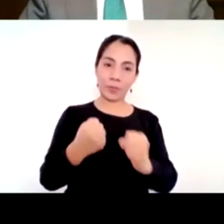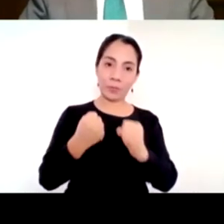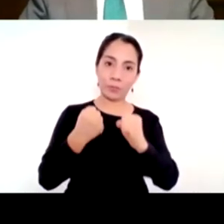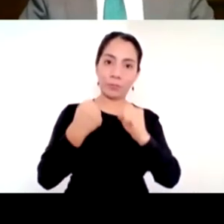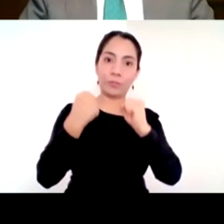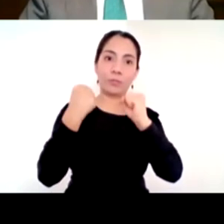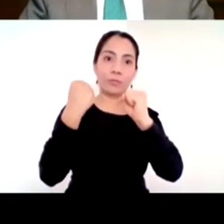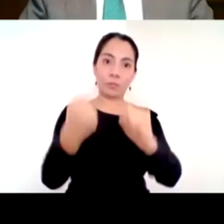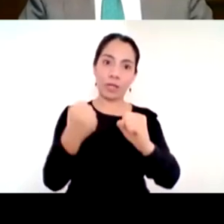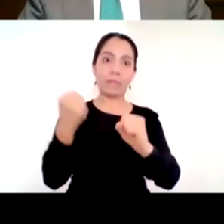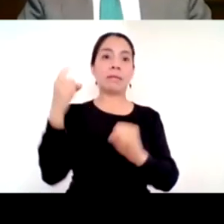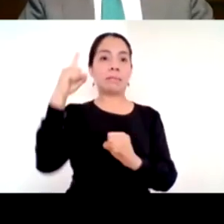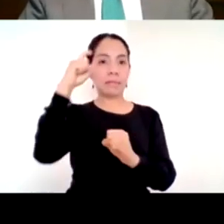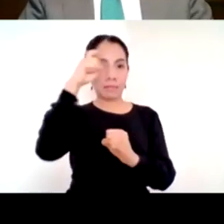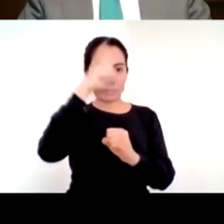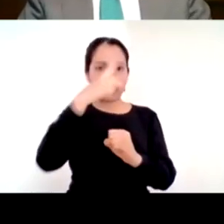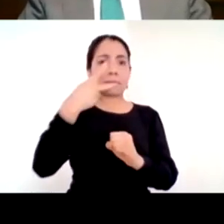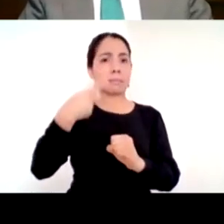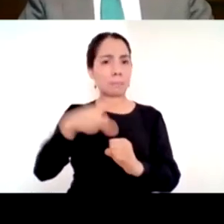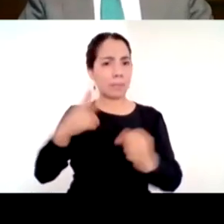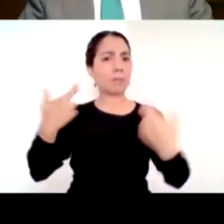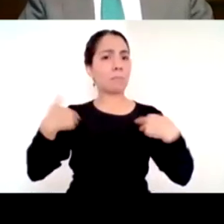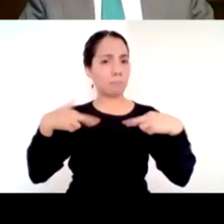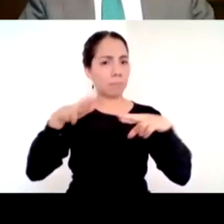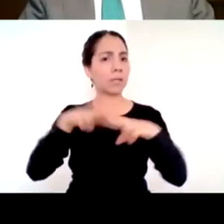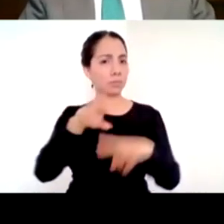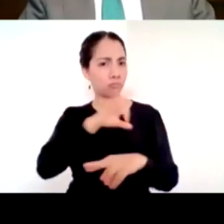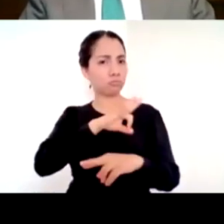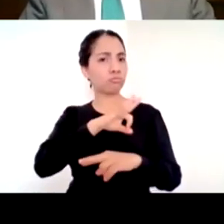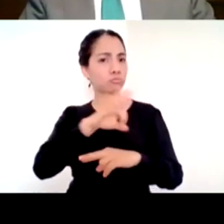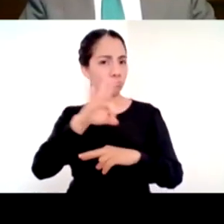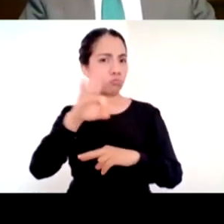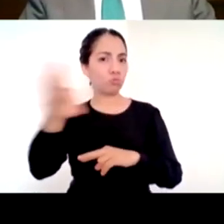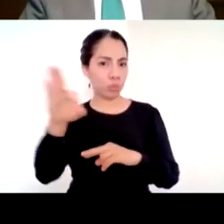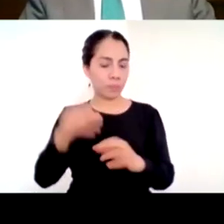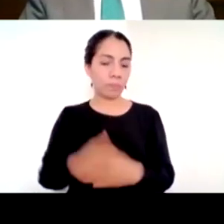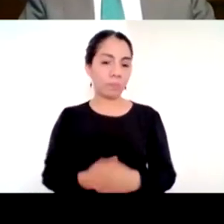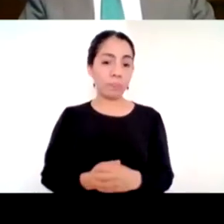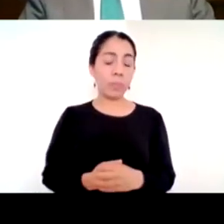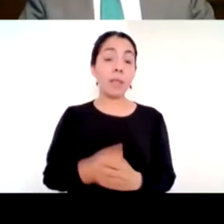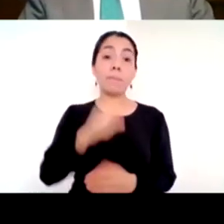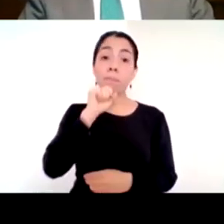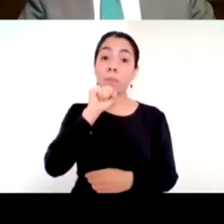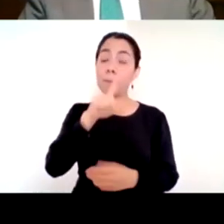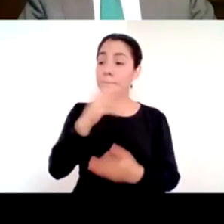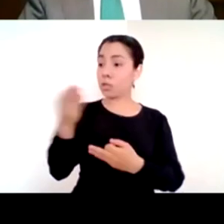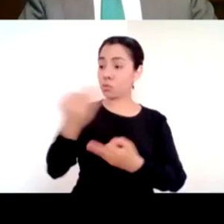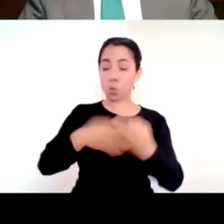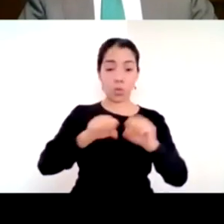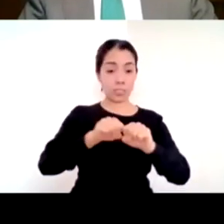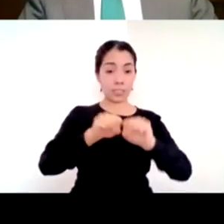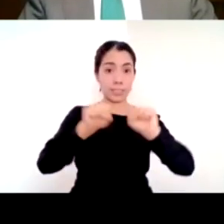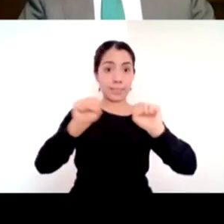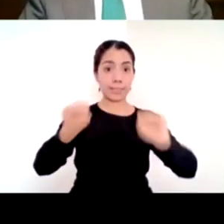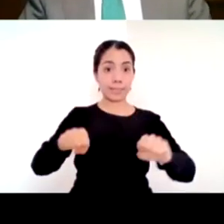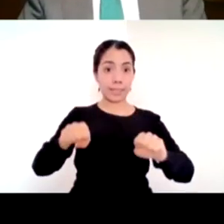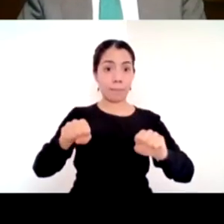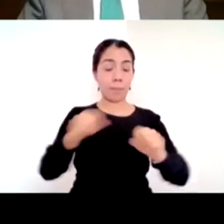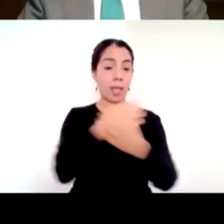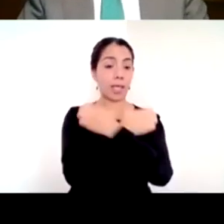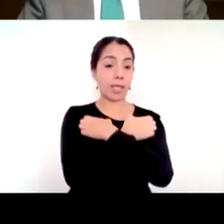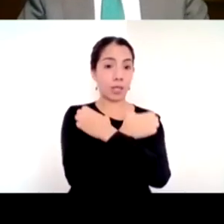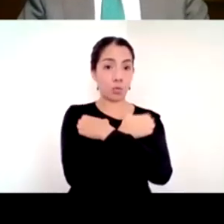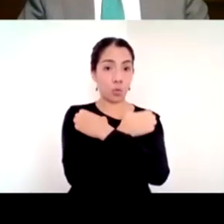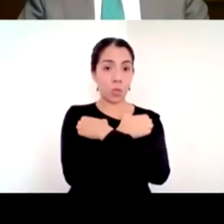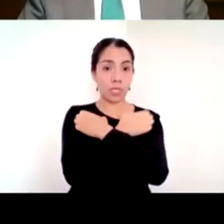siento muy orgulloso de pertenecer a este sistema educativo, es que todas las decisiones que se tomaron, y eso lo podemos dar